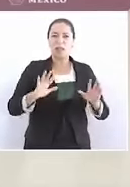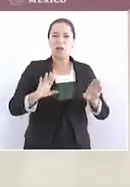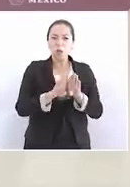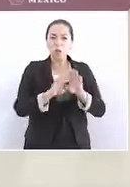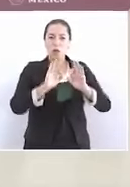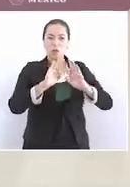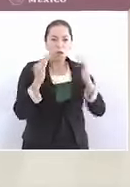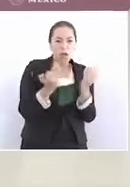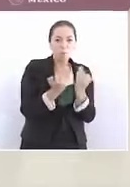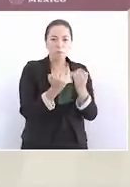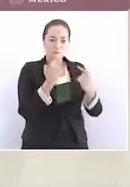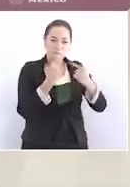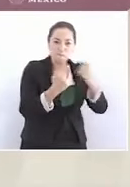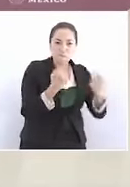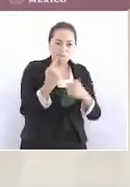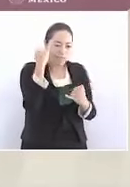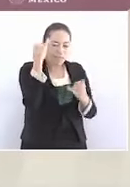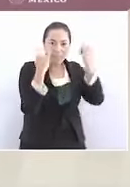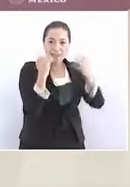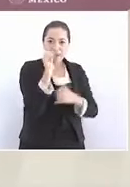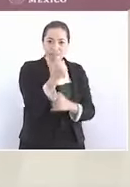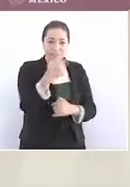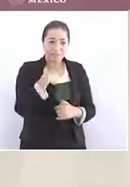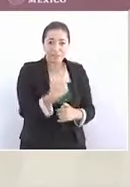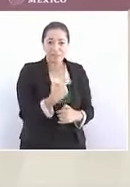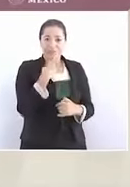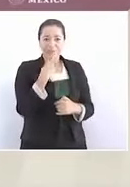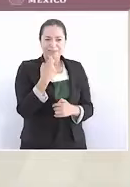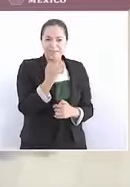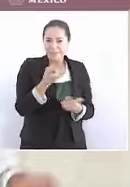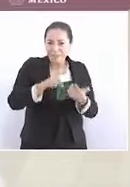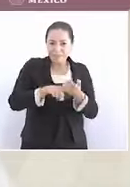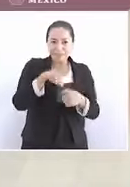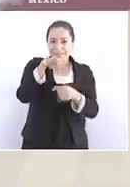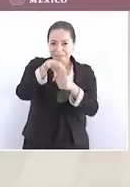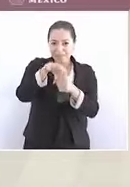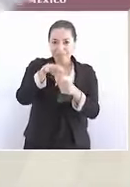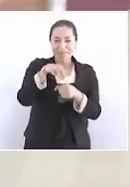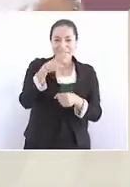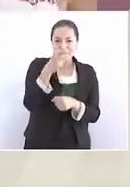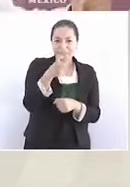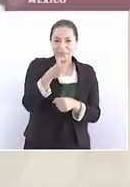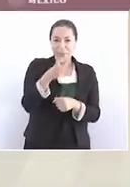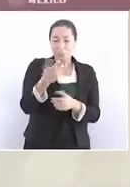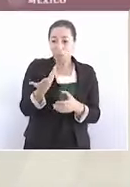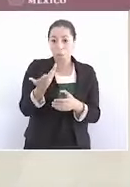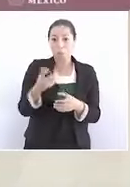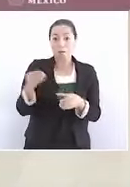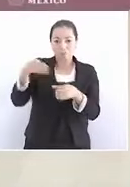ahora en la elección en donde los votos de